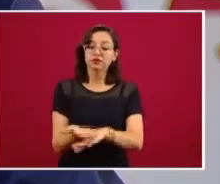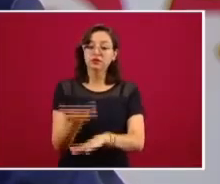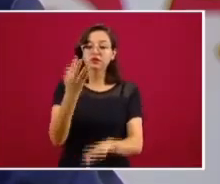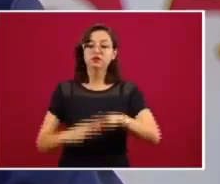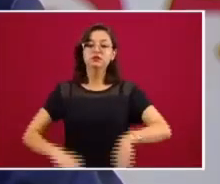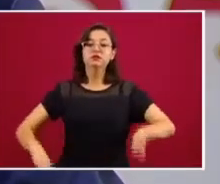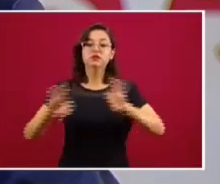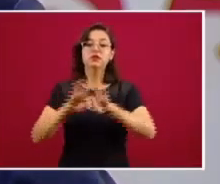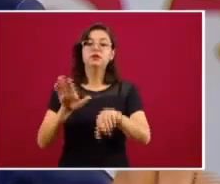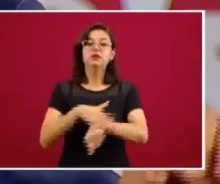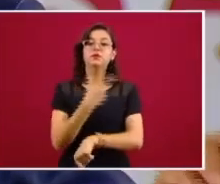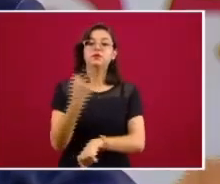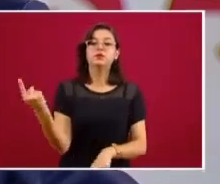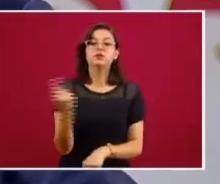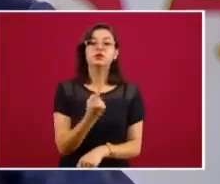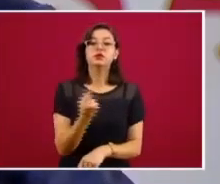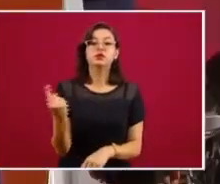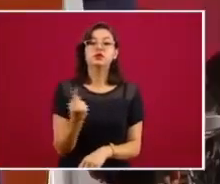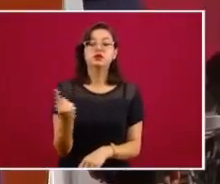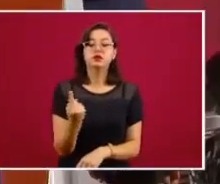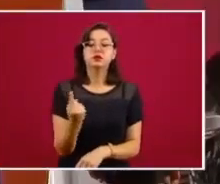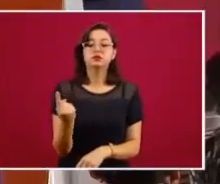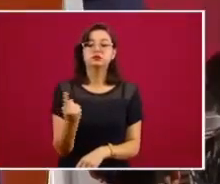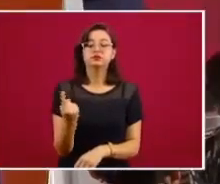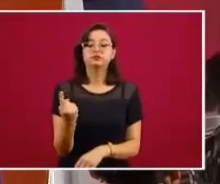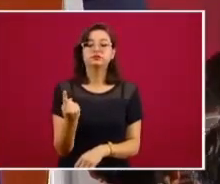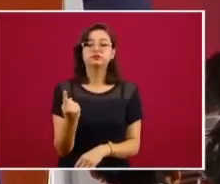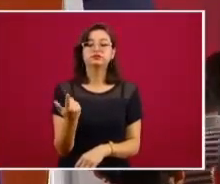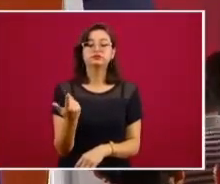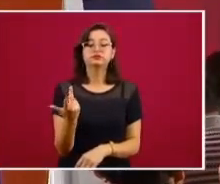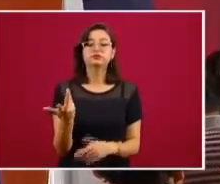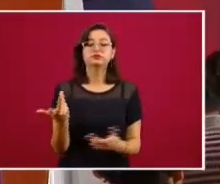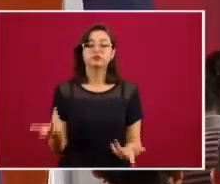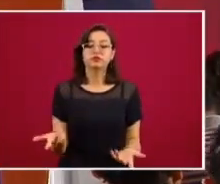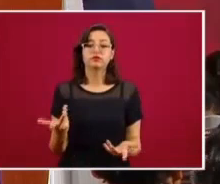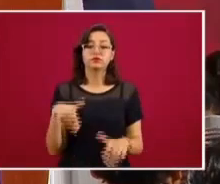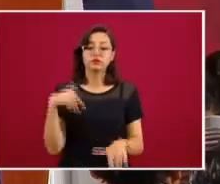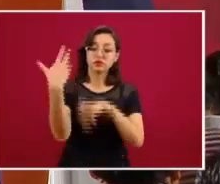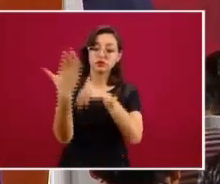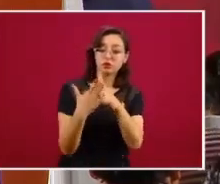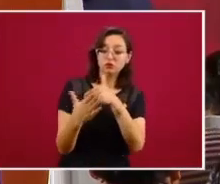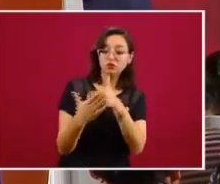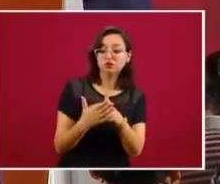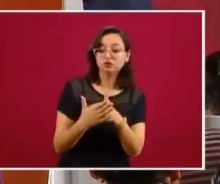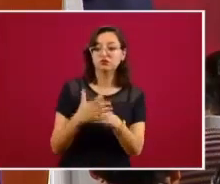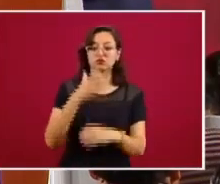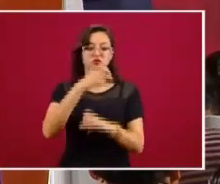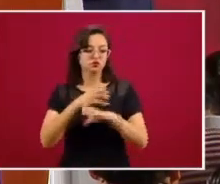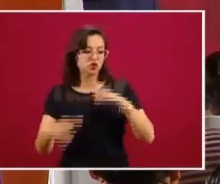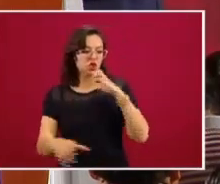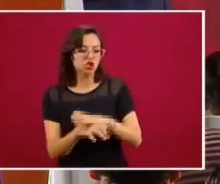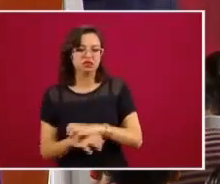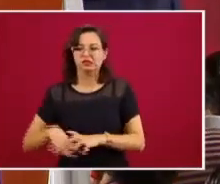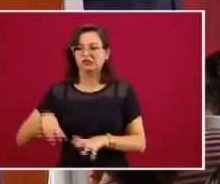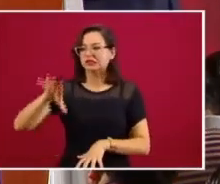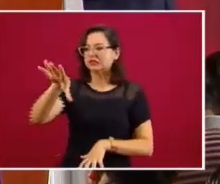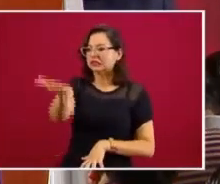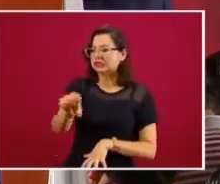porque va a evitar el acaparamiento de